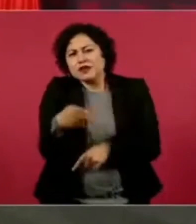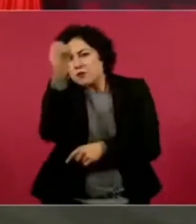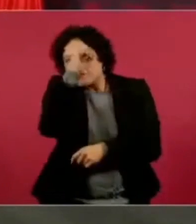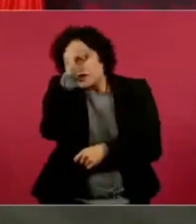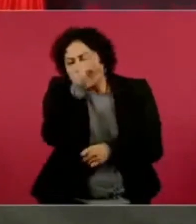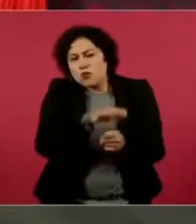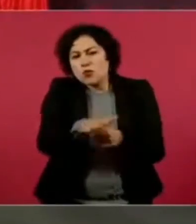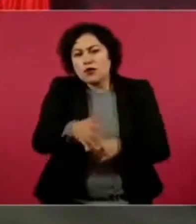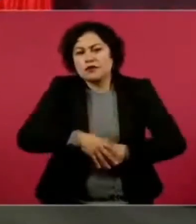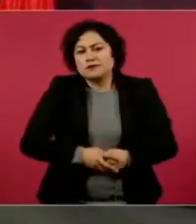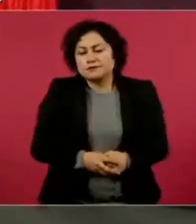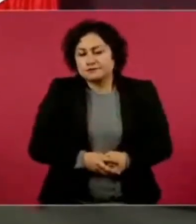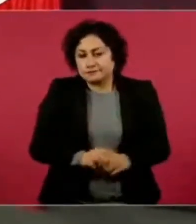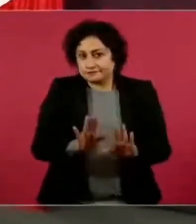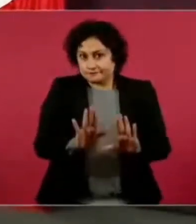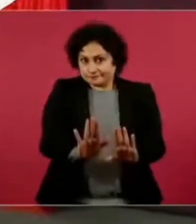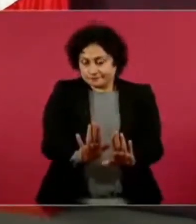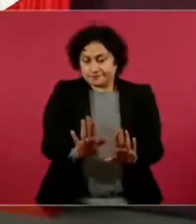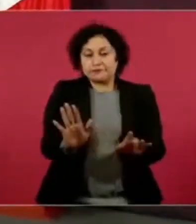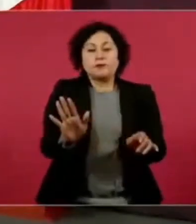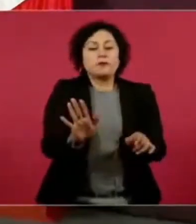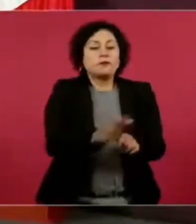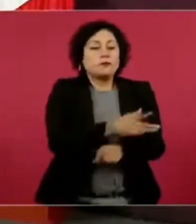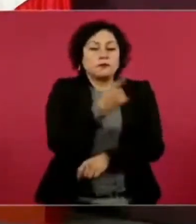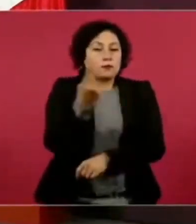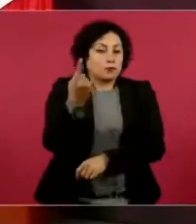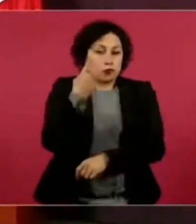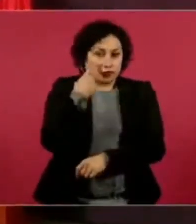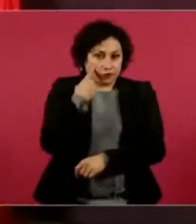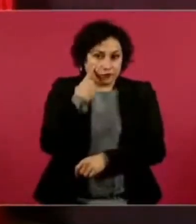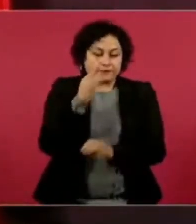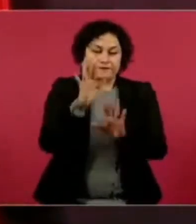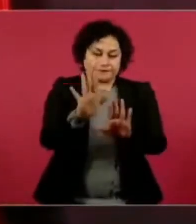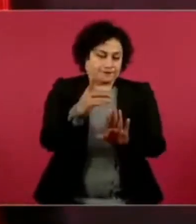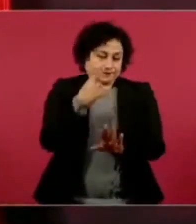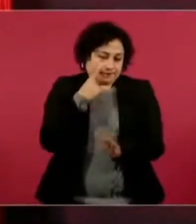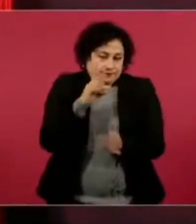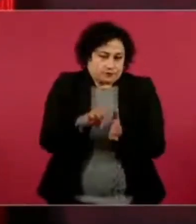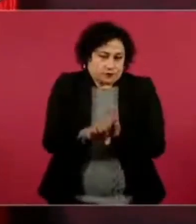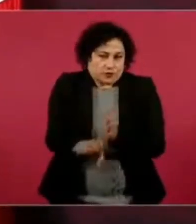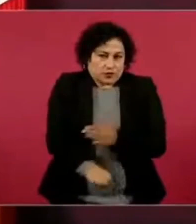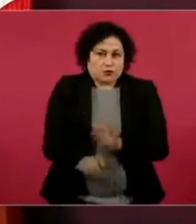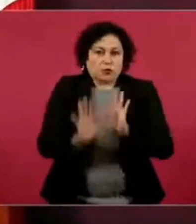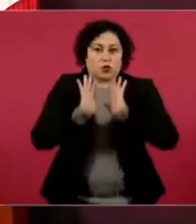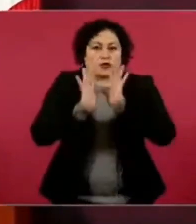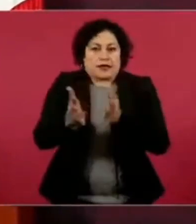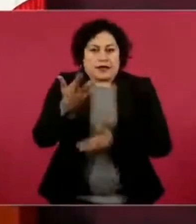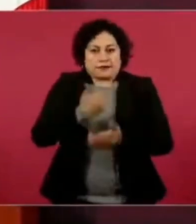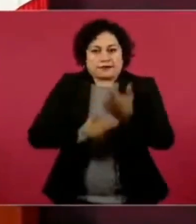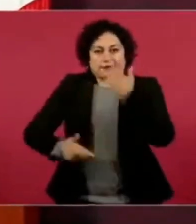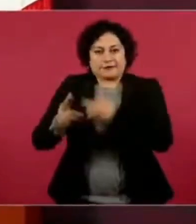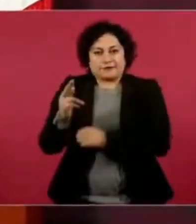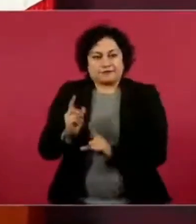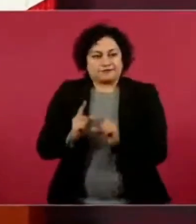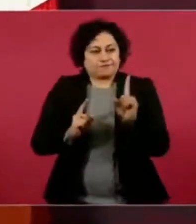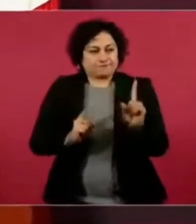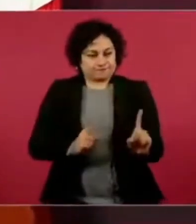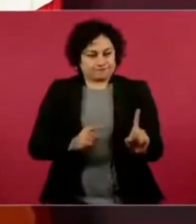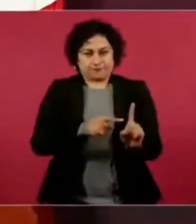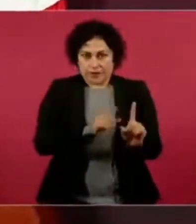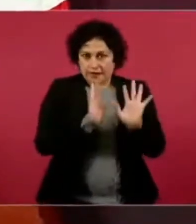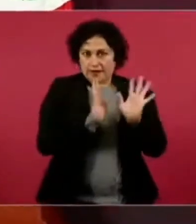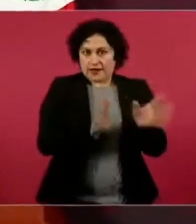si ya regresó y